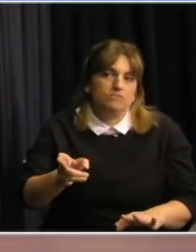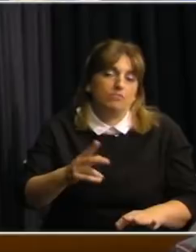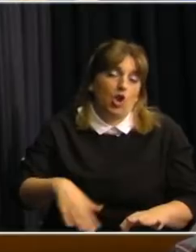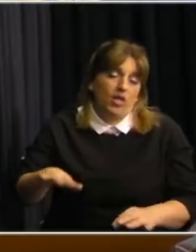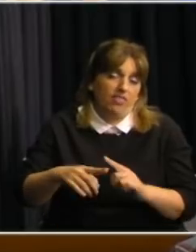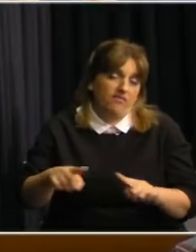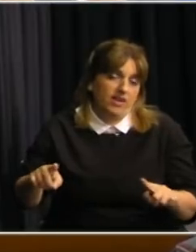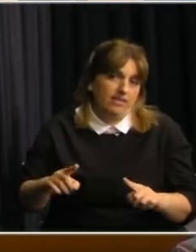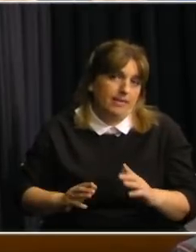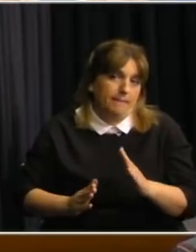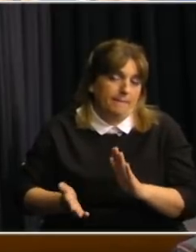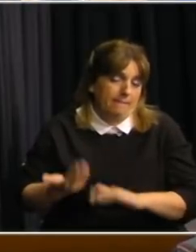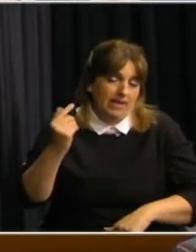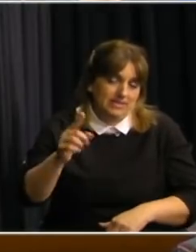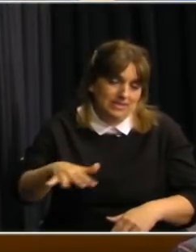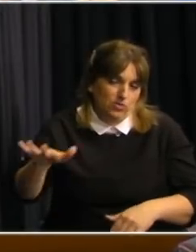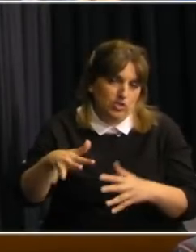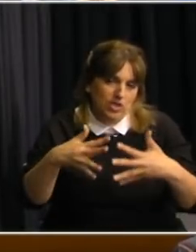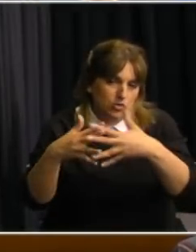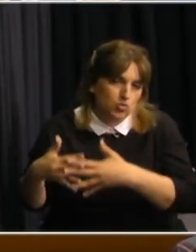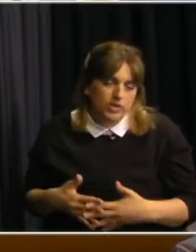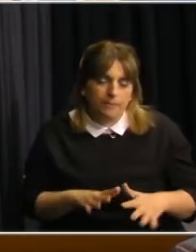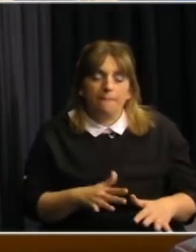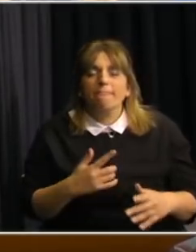Fernando simplemente para reafirmar lo que ya dijiste pero